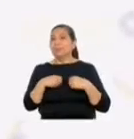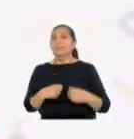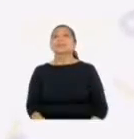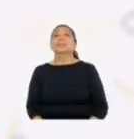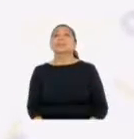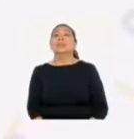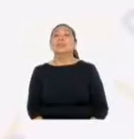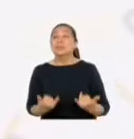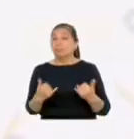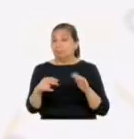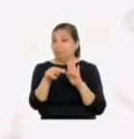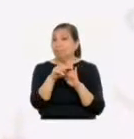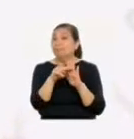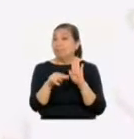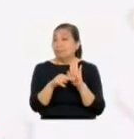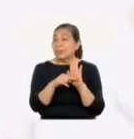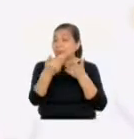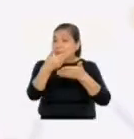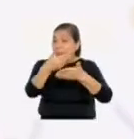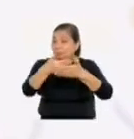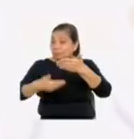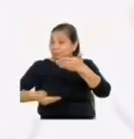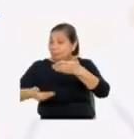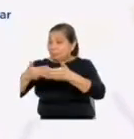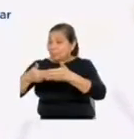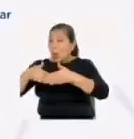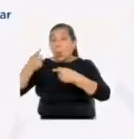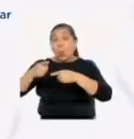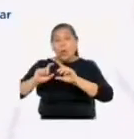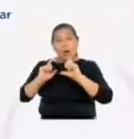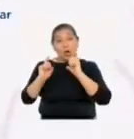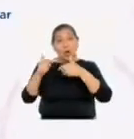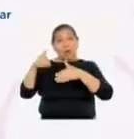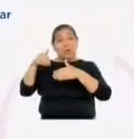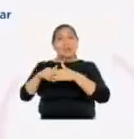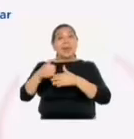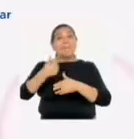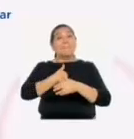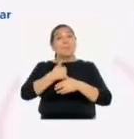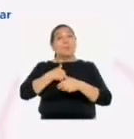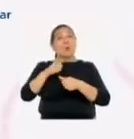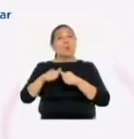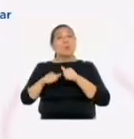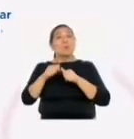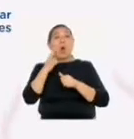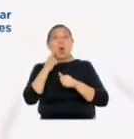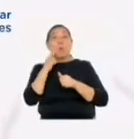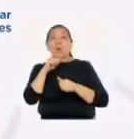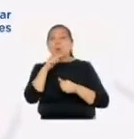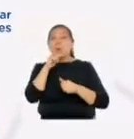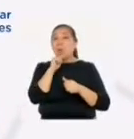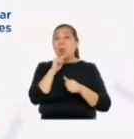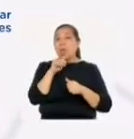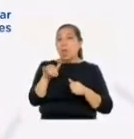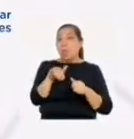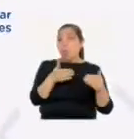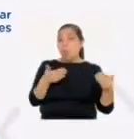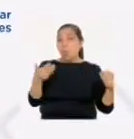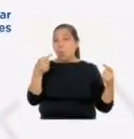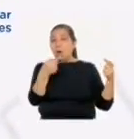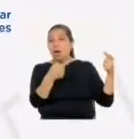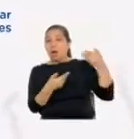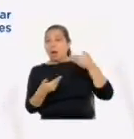Con esta norma, las listas de candidatos deberán estar compuestas por el mismo número de hombres y mujeres de manera